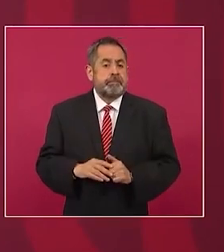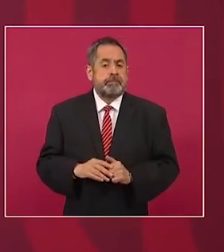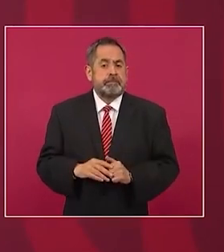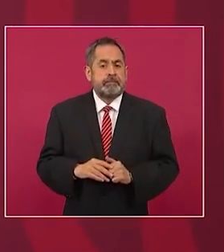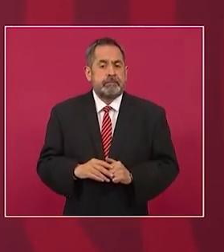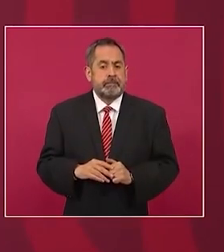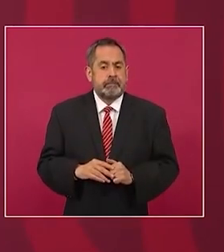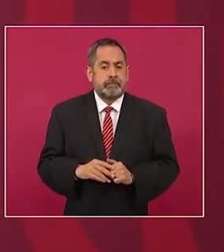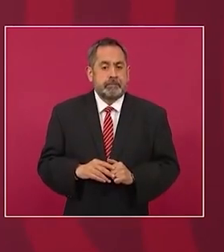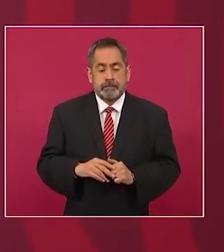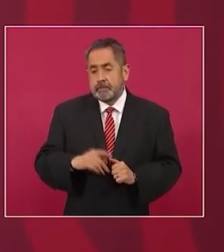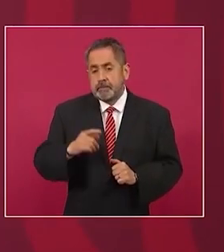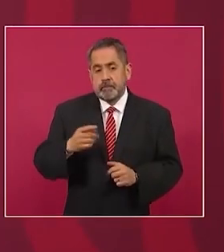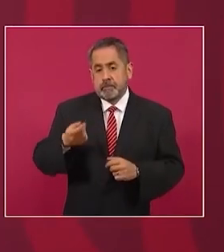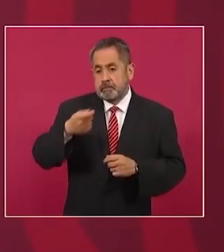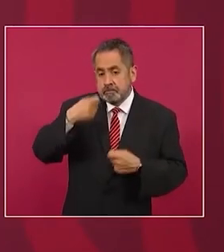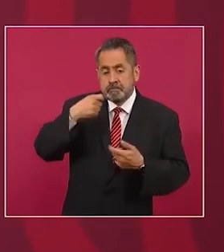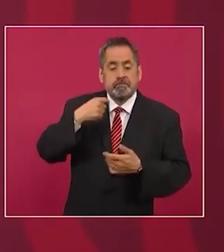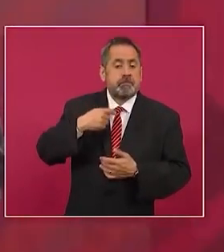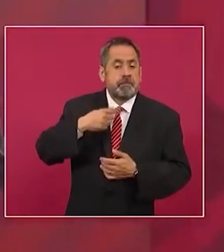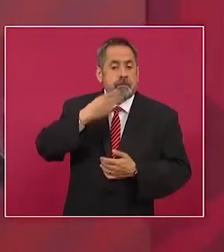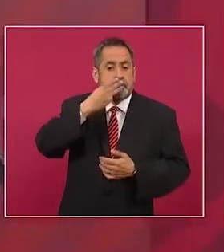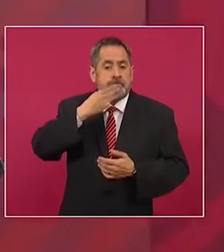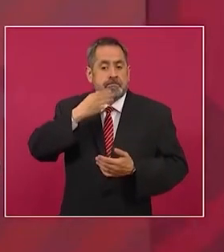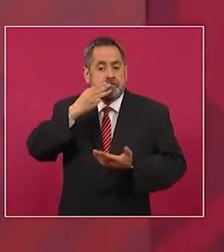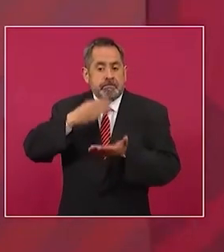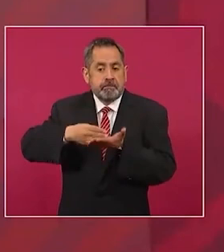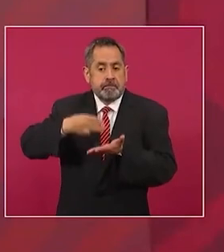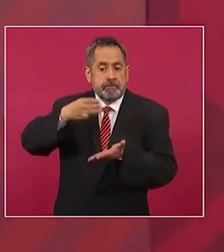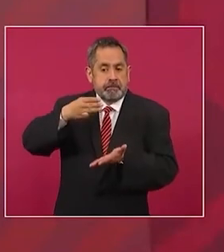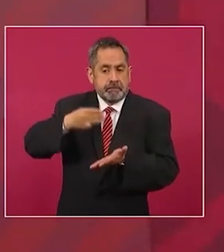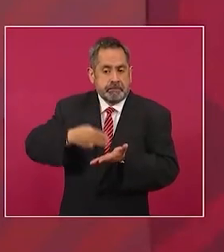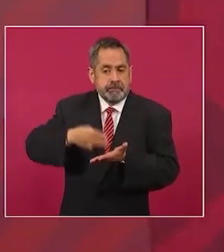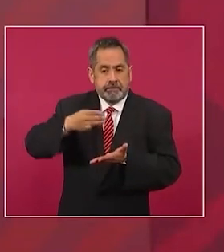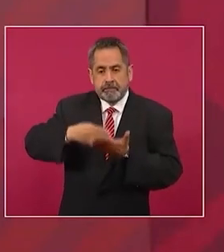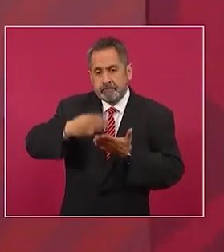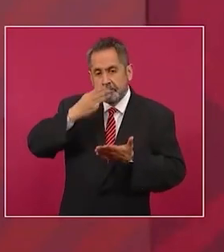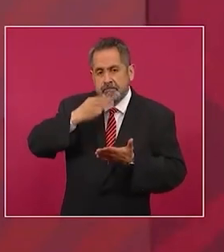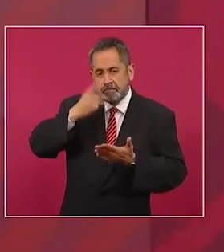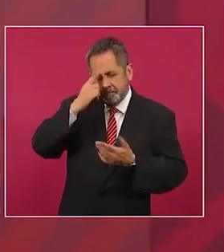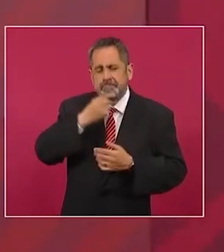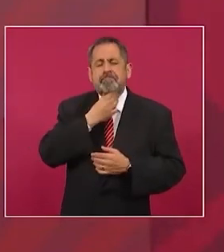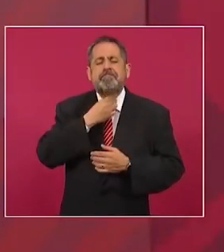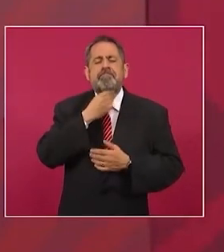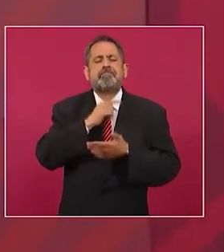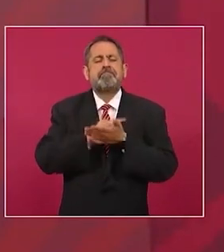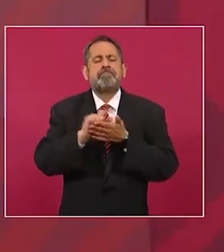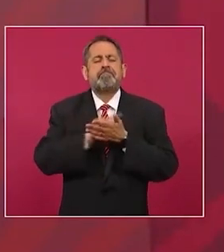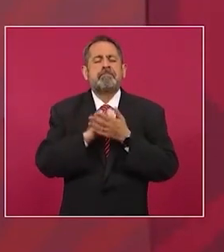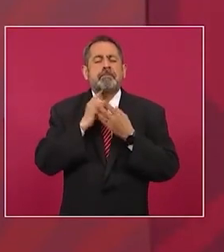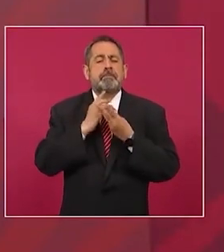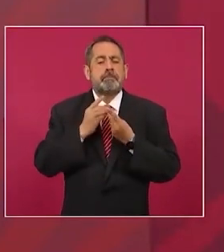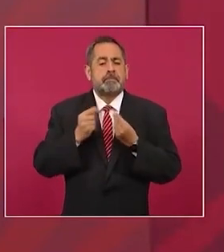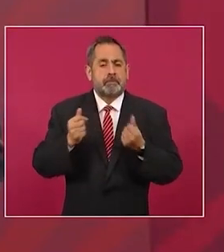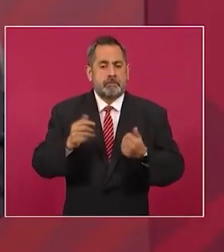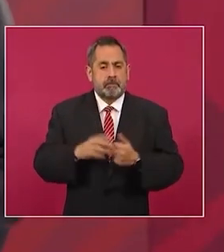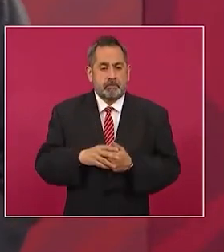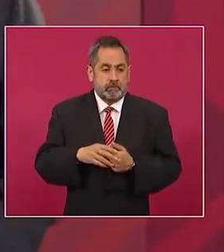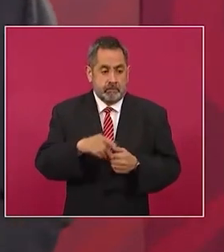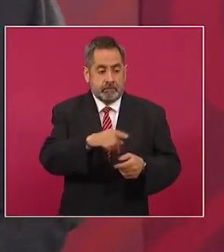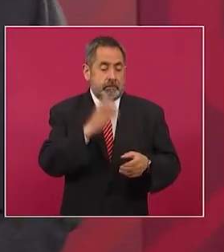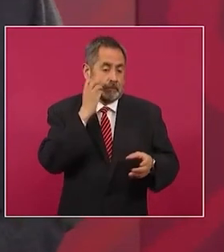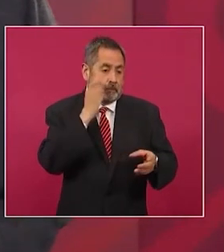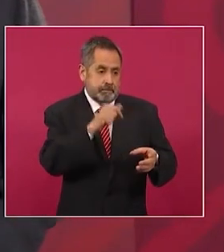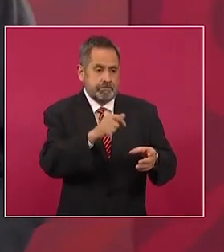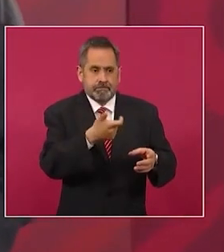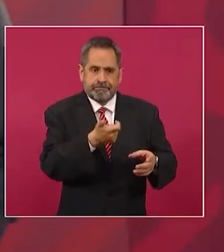Miel para la garganta, aunque sea caro el limón,